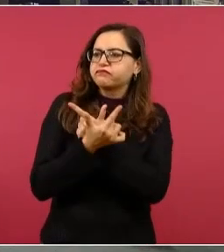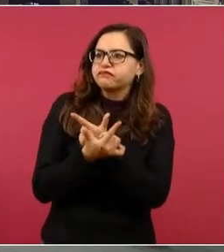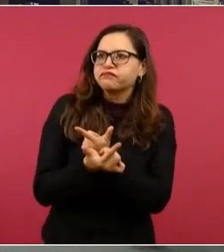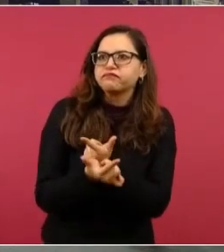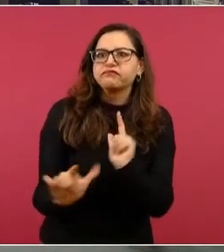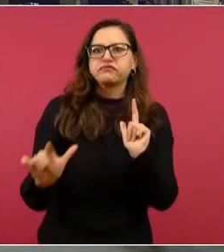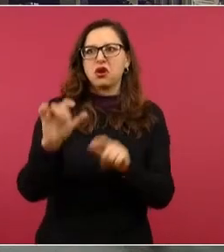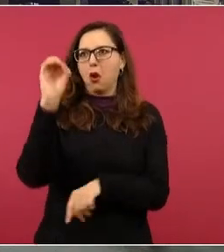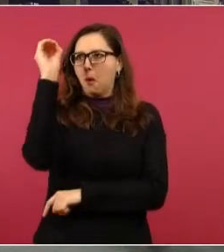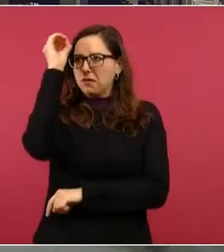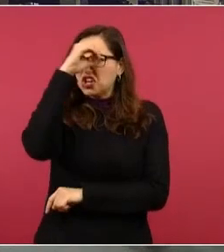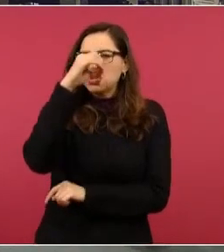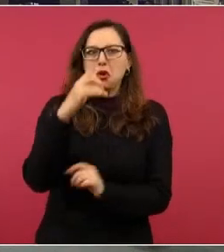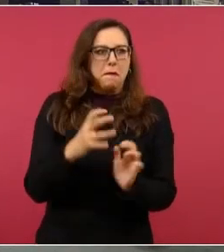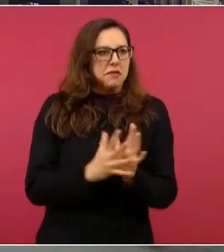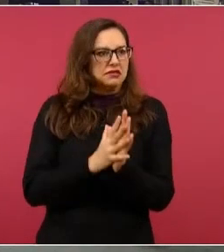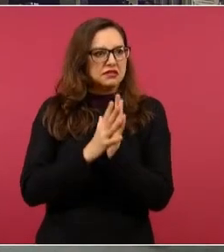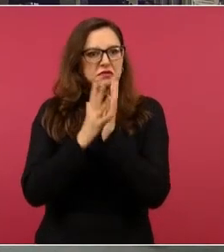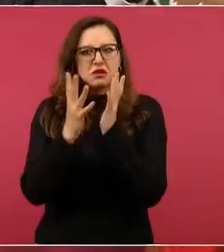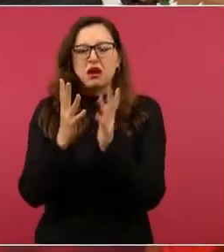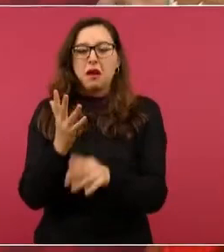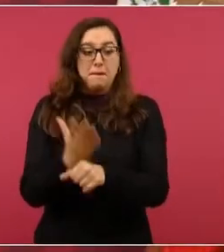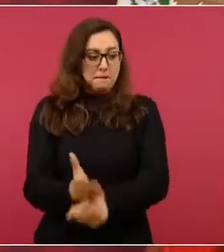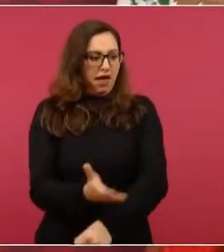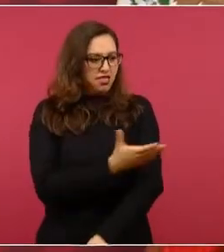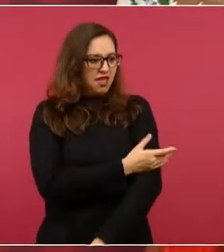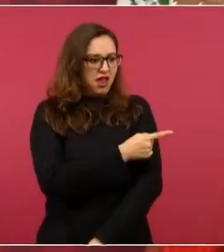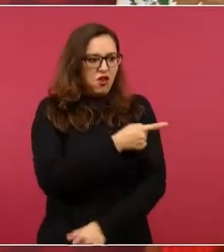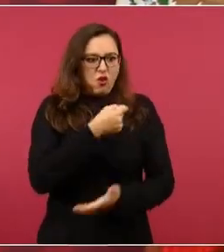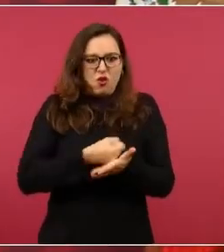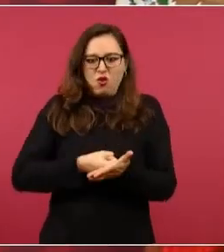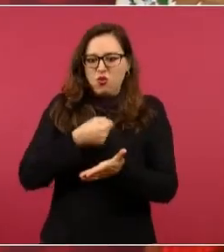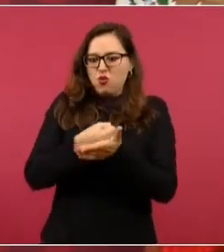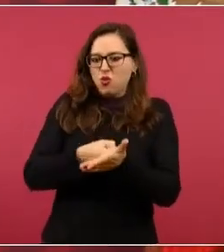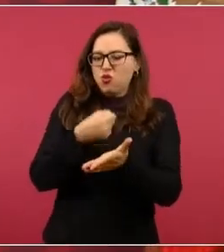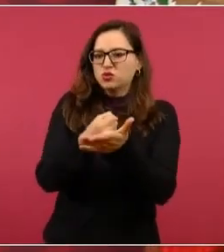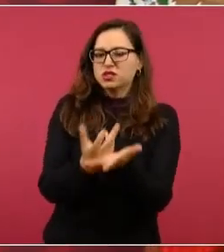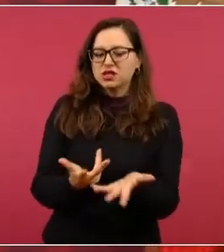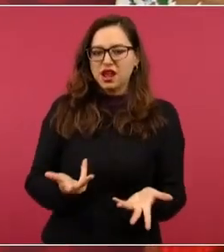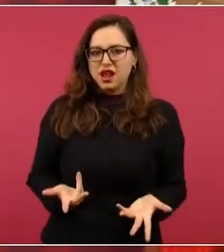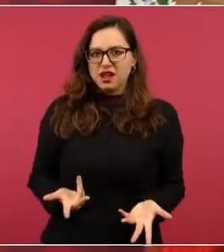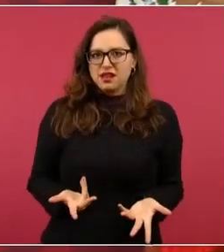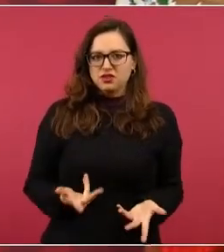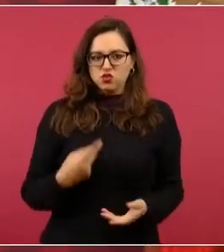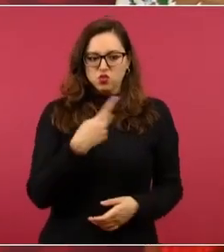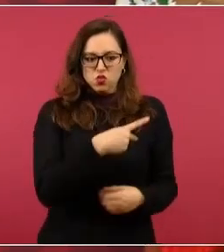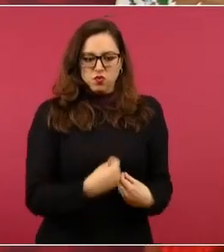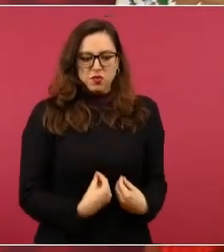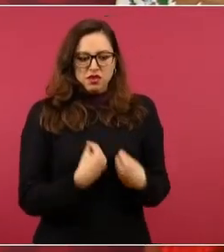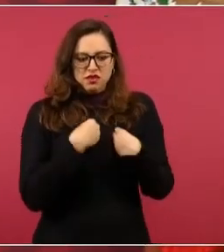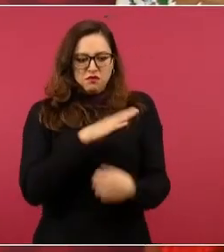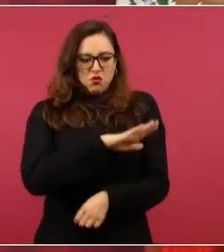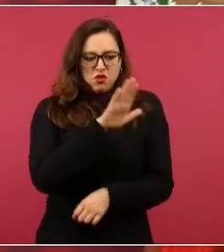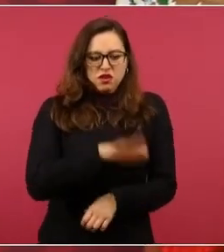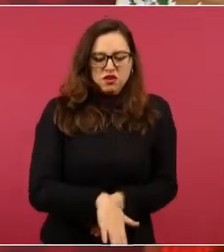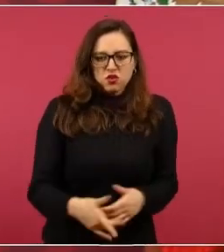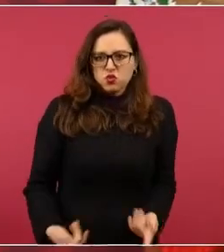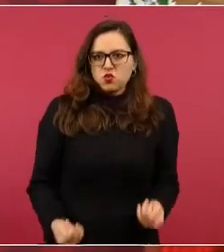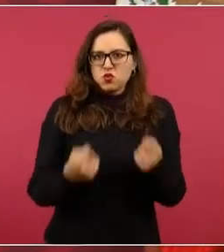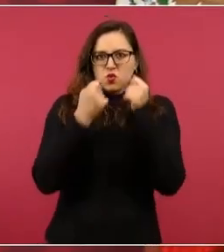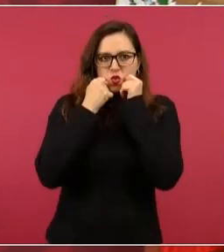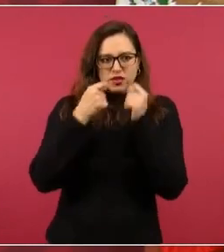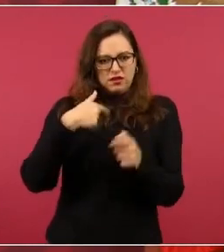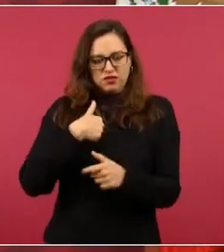Vengo acarreado porque admiro. admiro. que se